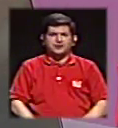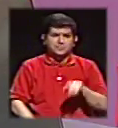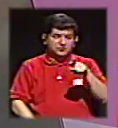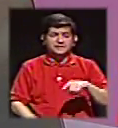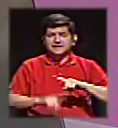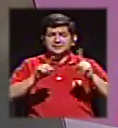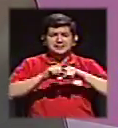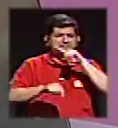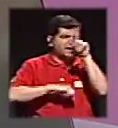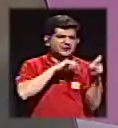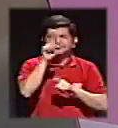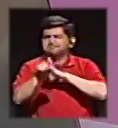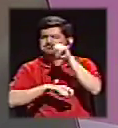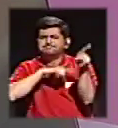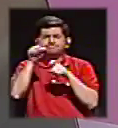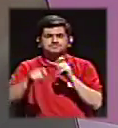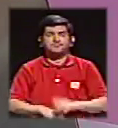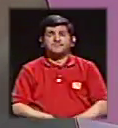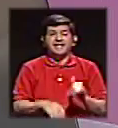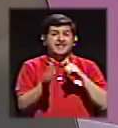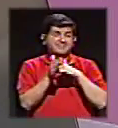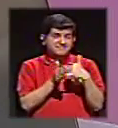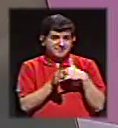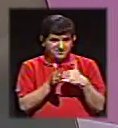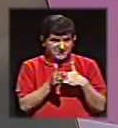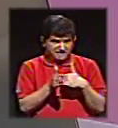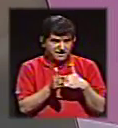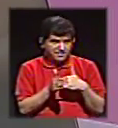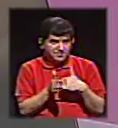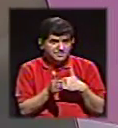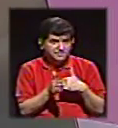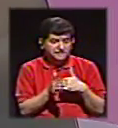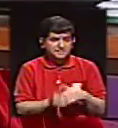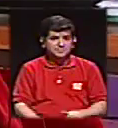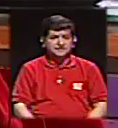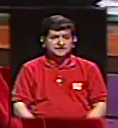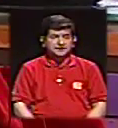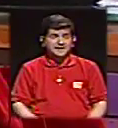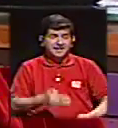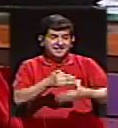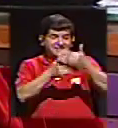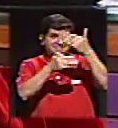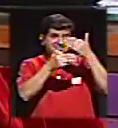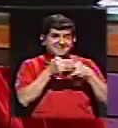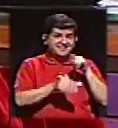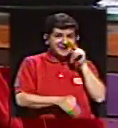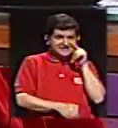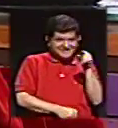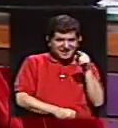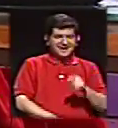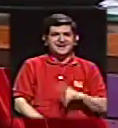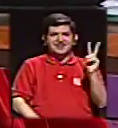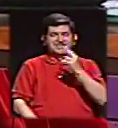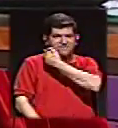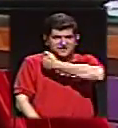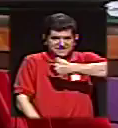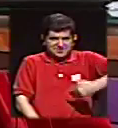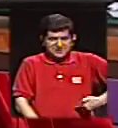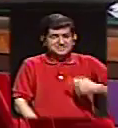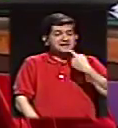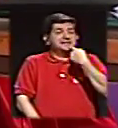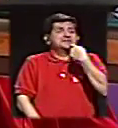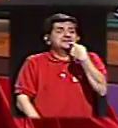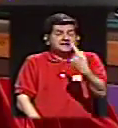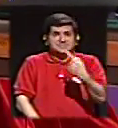este juego de encuestas. La debilidad es que detrás de él y de los vicepresidentes que